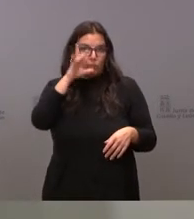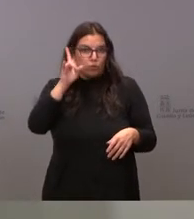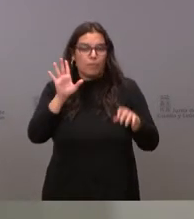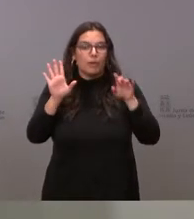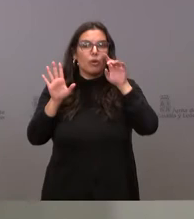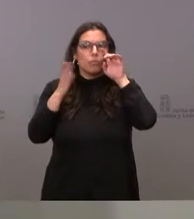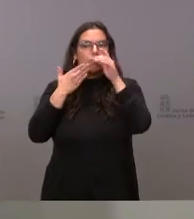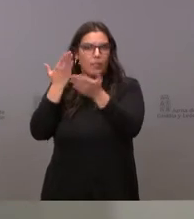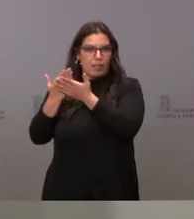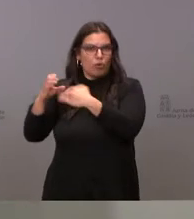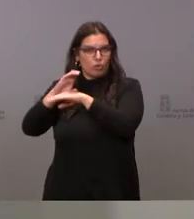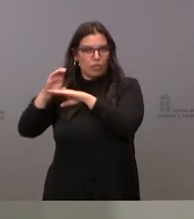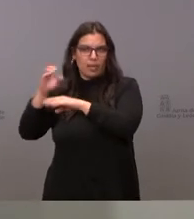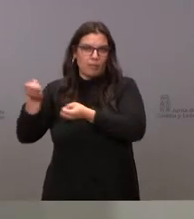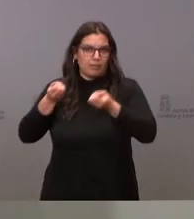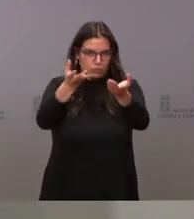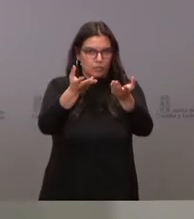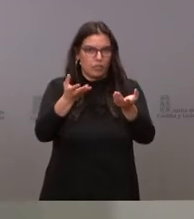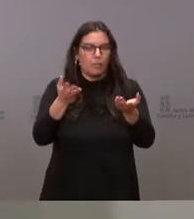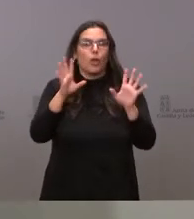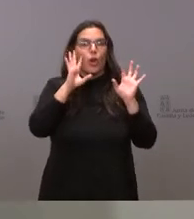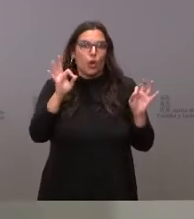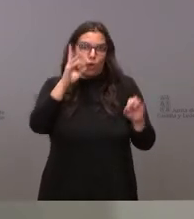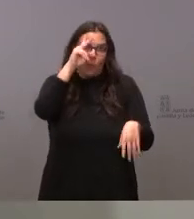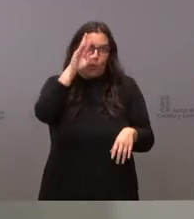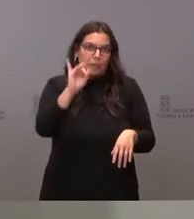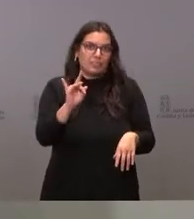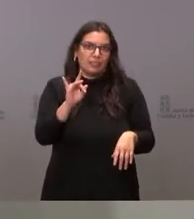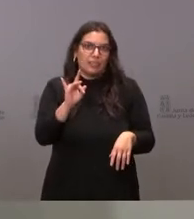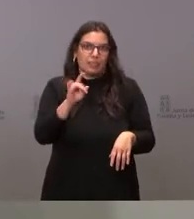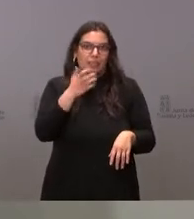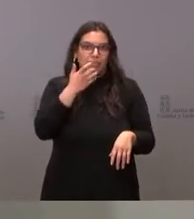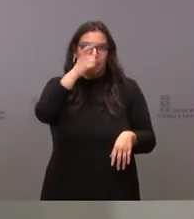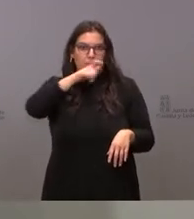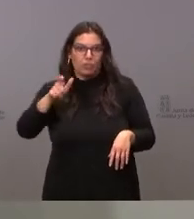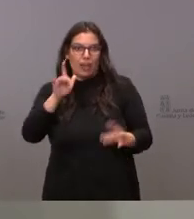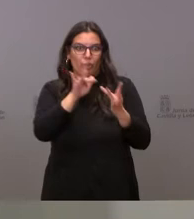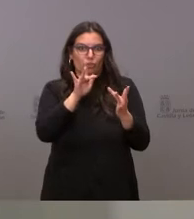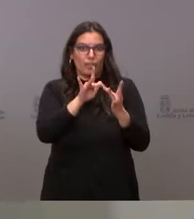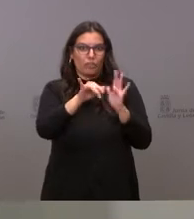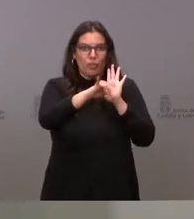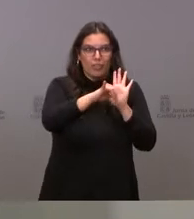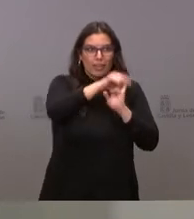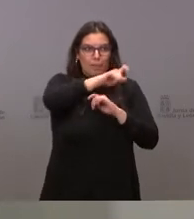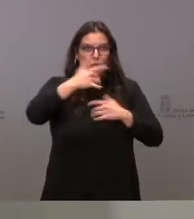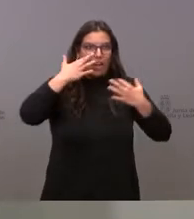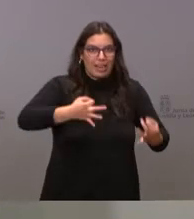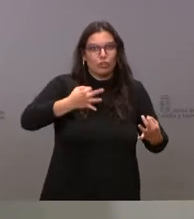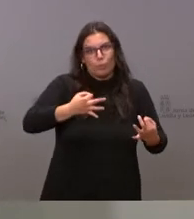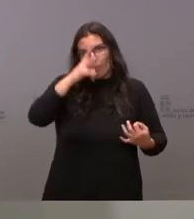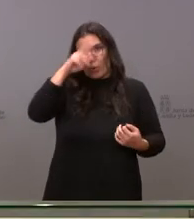solicitaremos a la consejería y se las haremos llegar. Pero naturalmente nos preocupa más quién está más cerca de pacientes de riesgo.